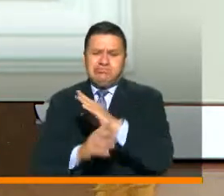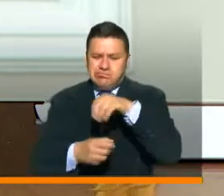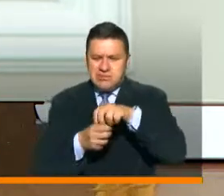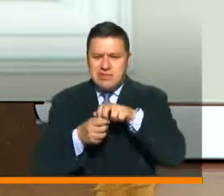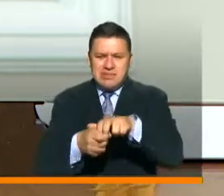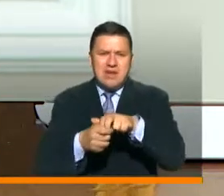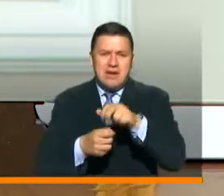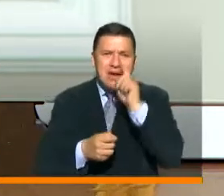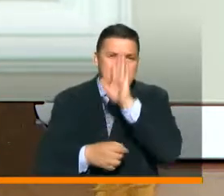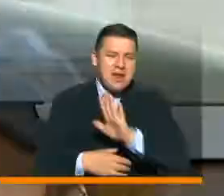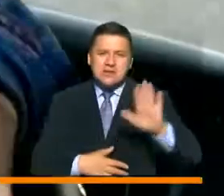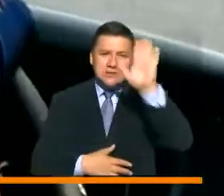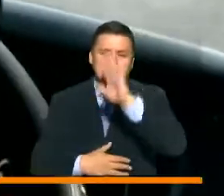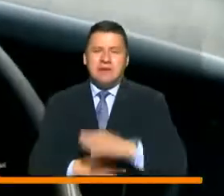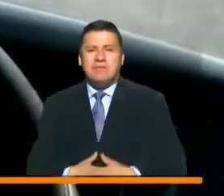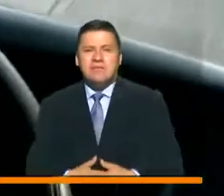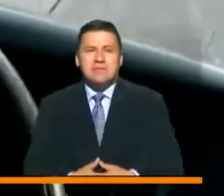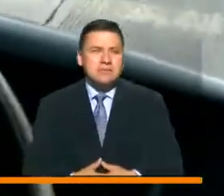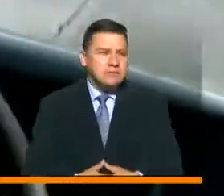transporte en nuestro país.